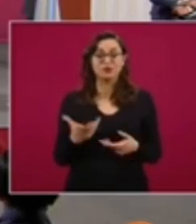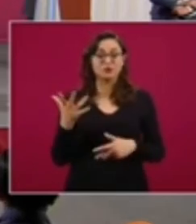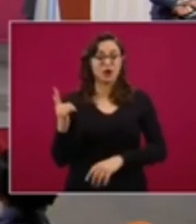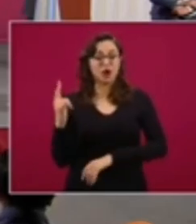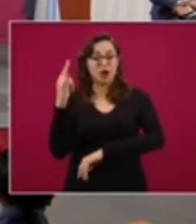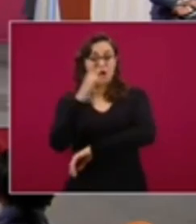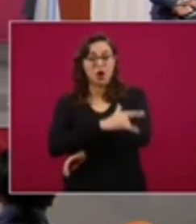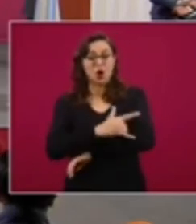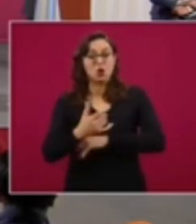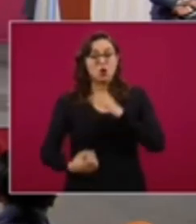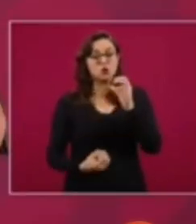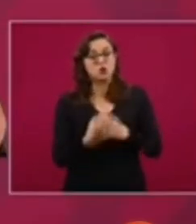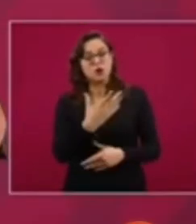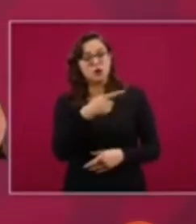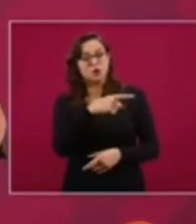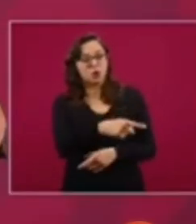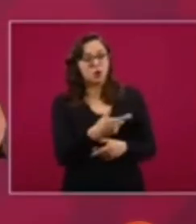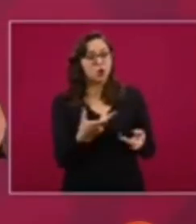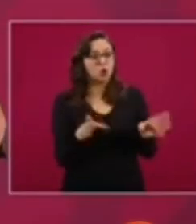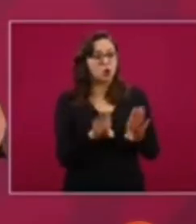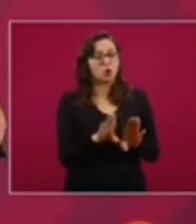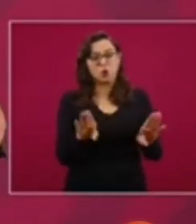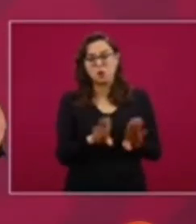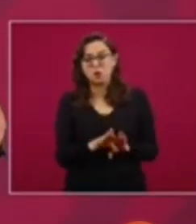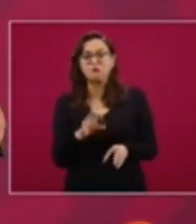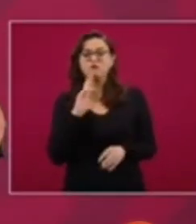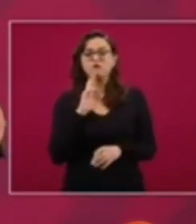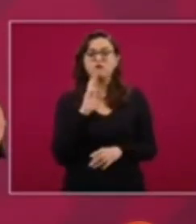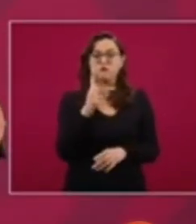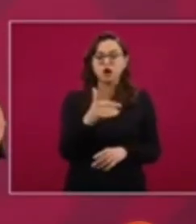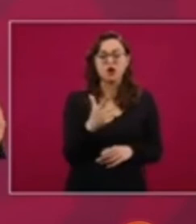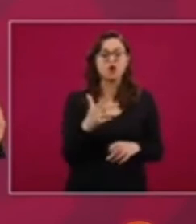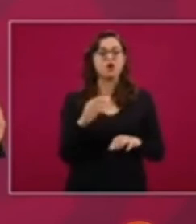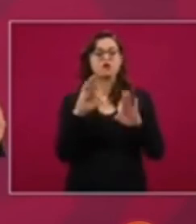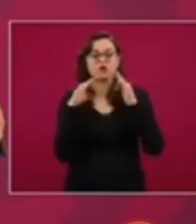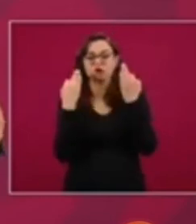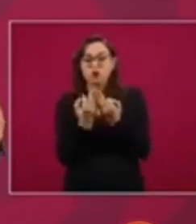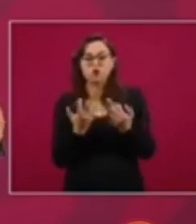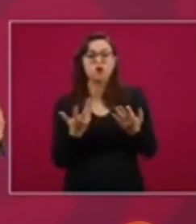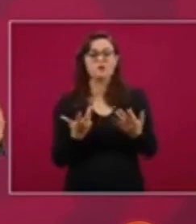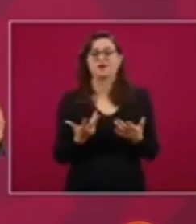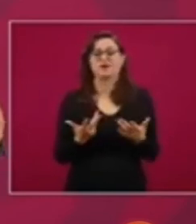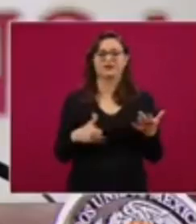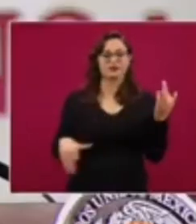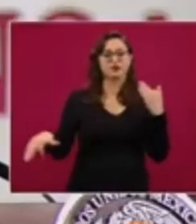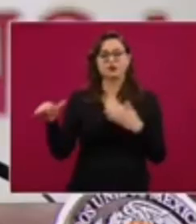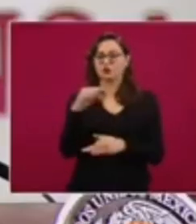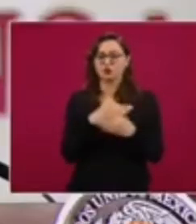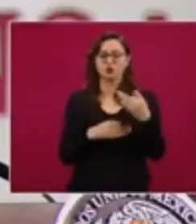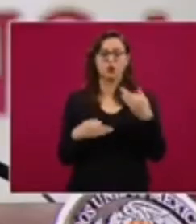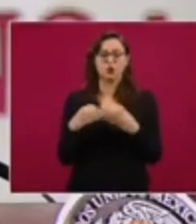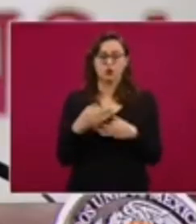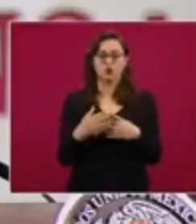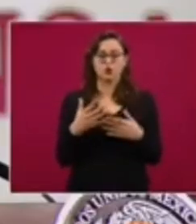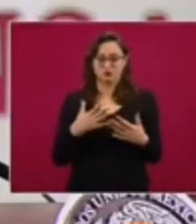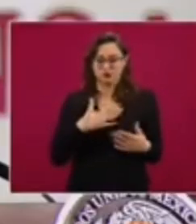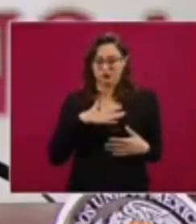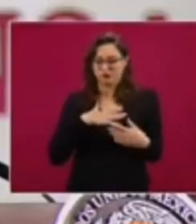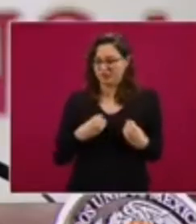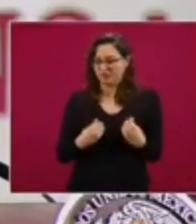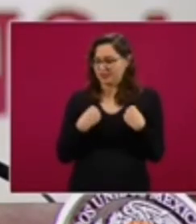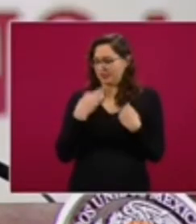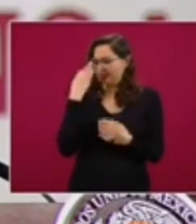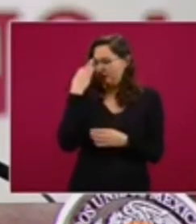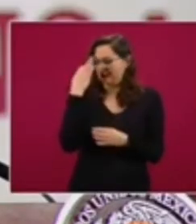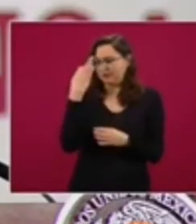aeropuerto donde no se consuma tiempo y seamos más eficientes todos en el uso del tiempo de nuestras vidas.